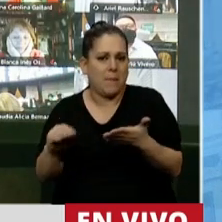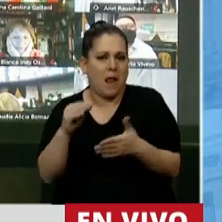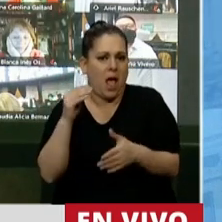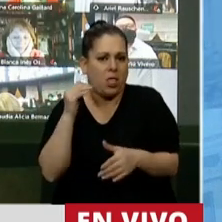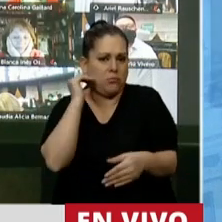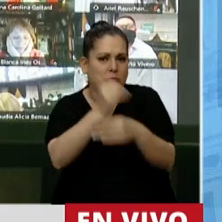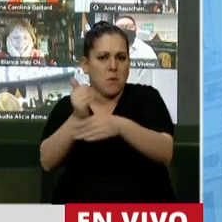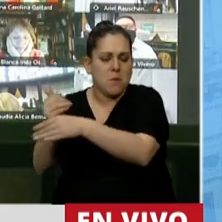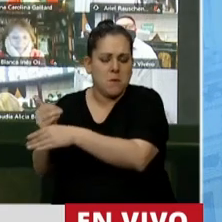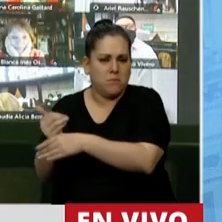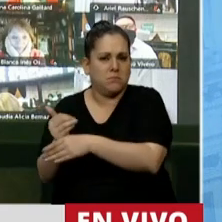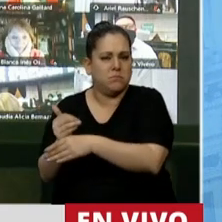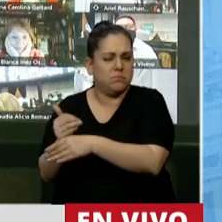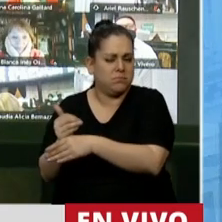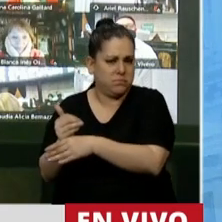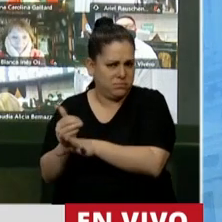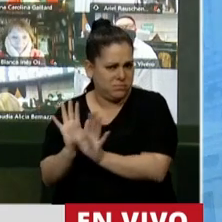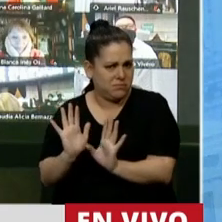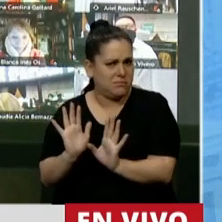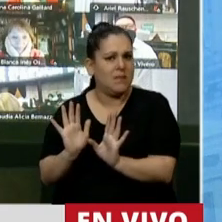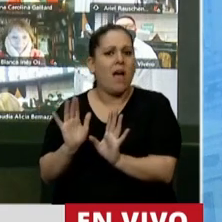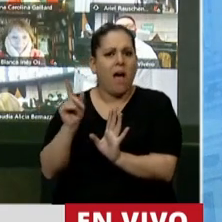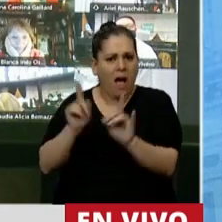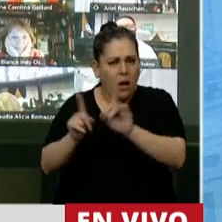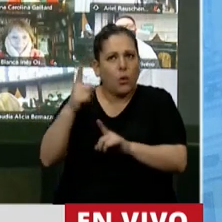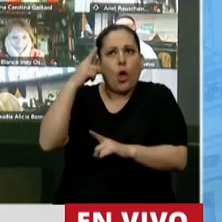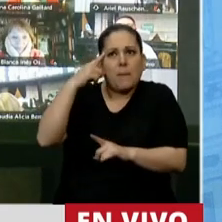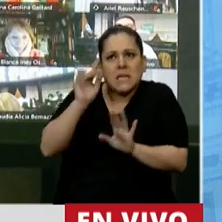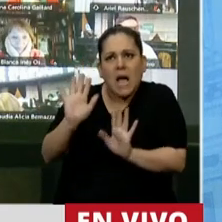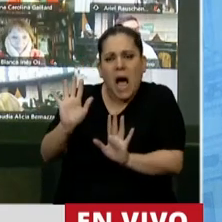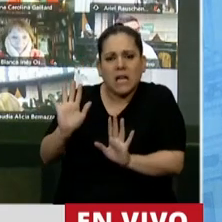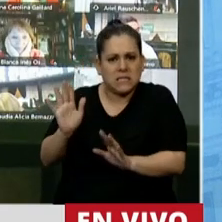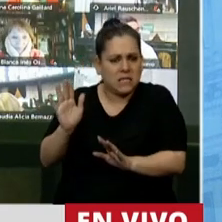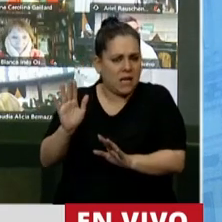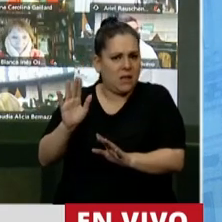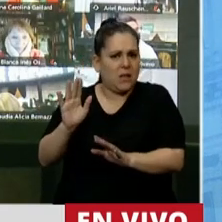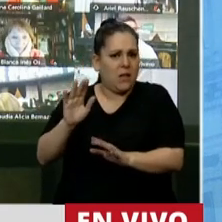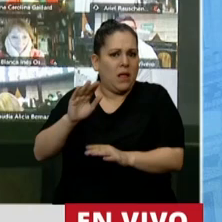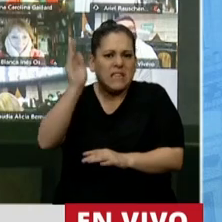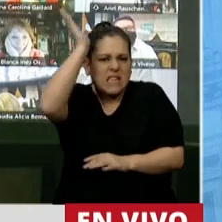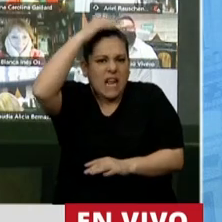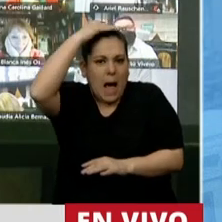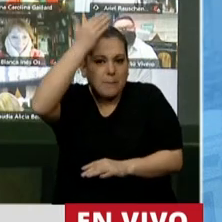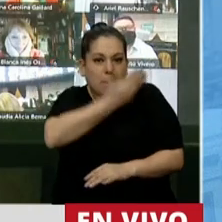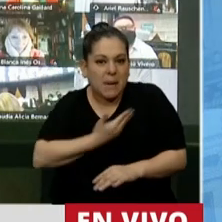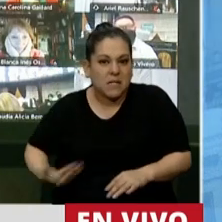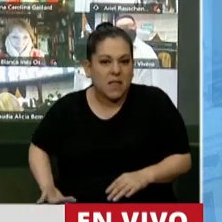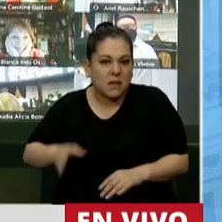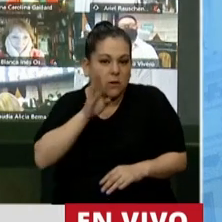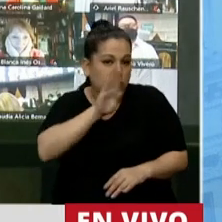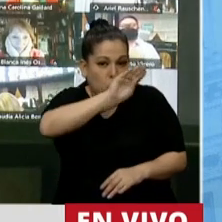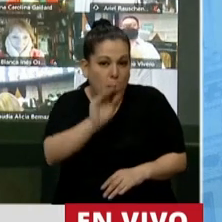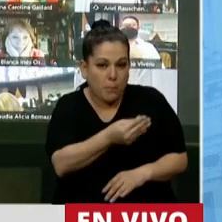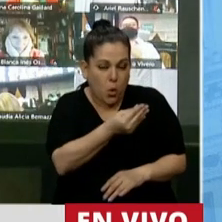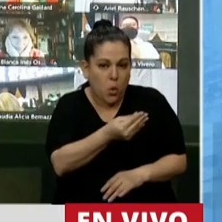¿Alguien se podría haber imaginado, si no es desde la excepcionalidad de lo que vimos en el 2020, la derrota de Donald Trump? Cuando